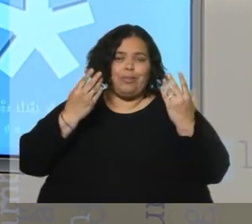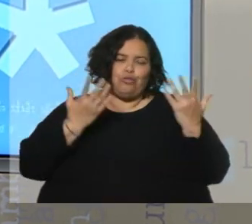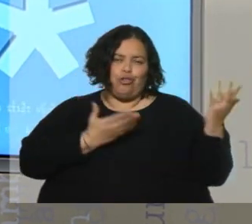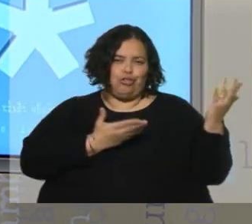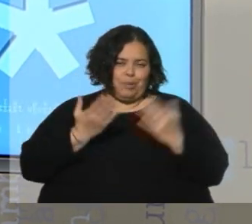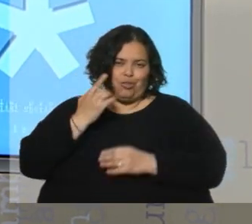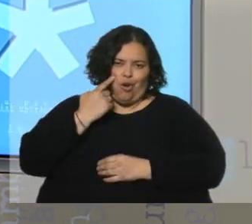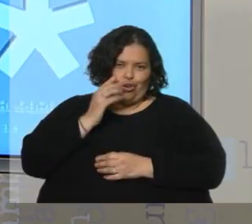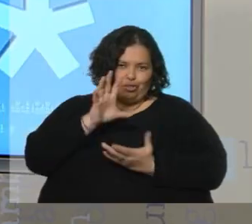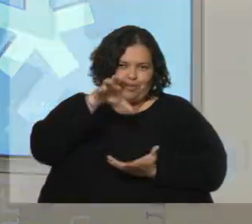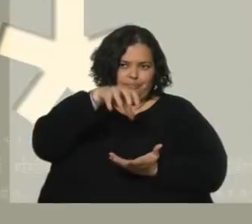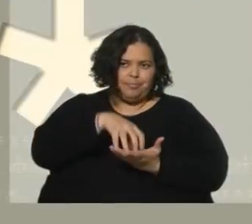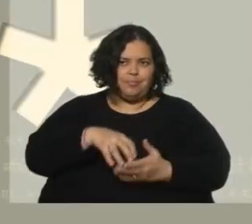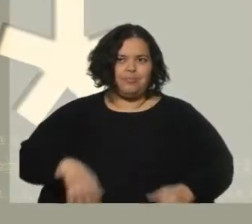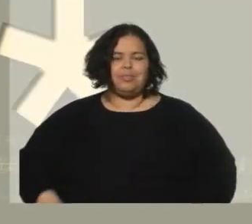conocer este centro.